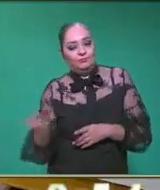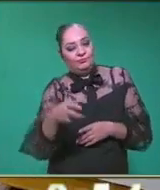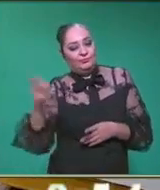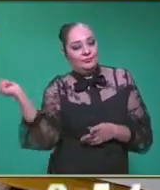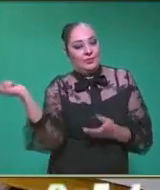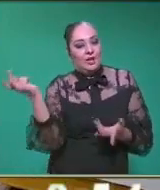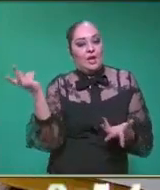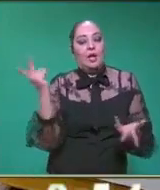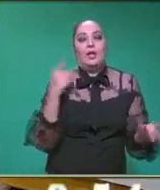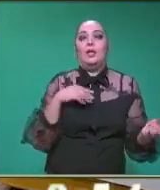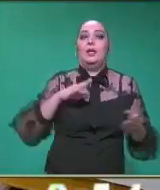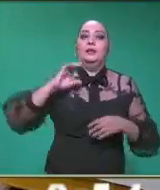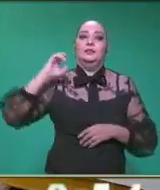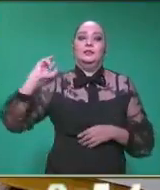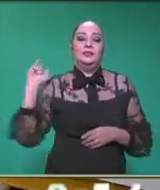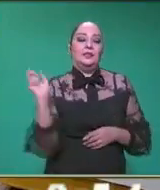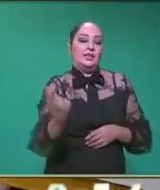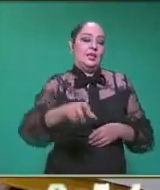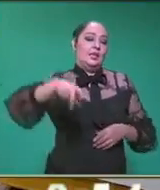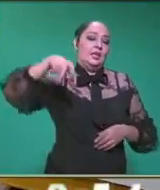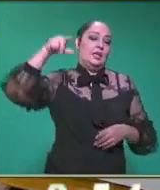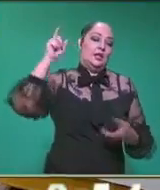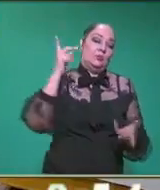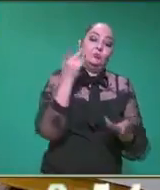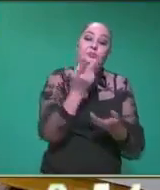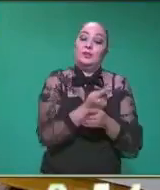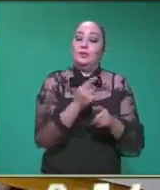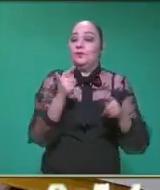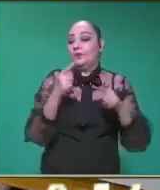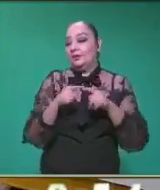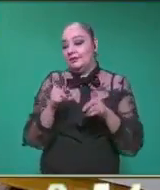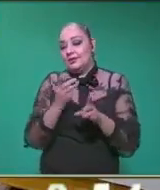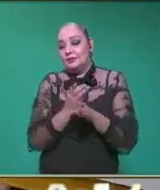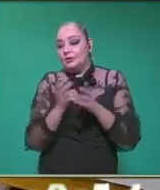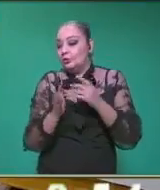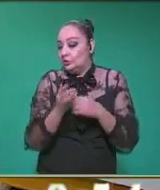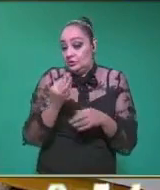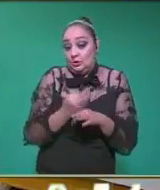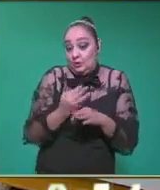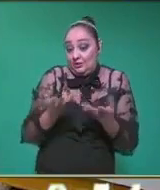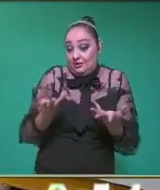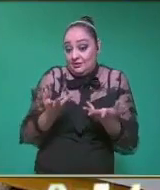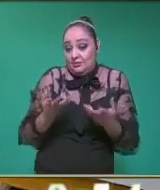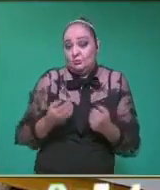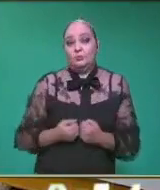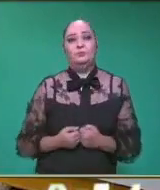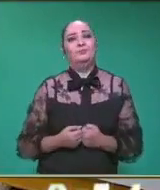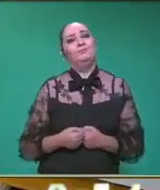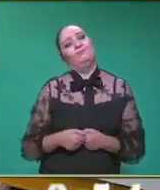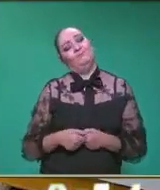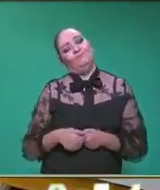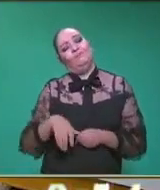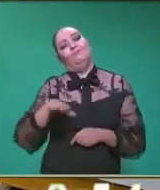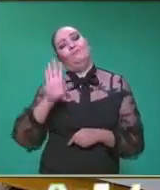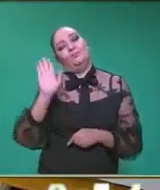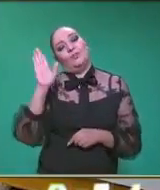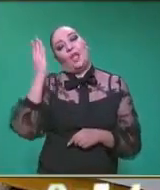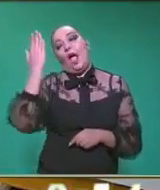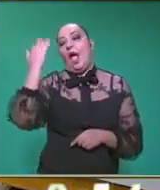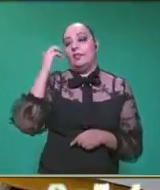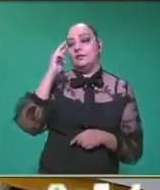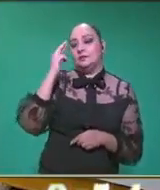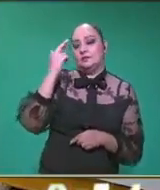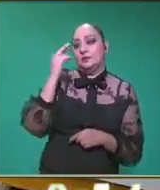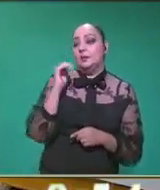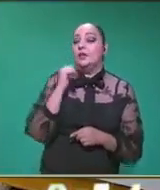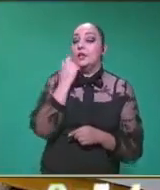de estiramientos y ese tipo de acciones que ahorita realizamos? Bueno, recordando previamente a responder